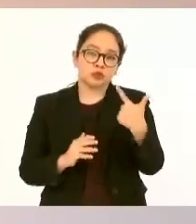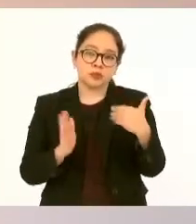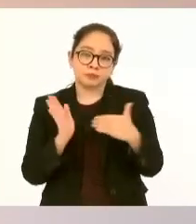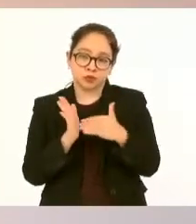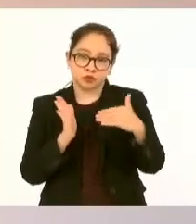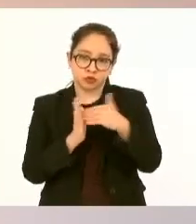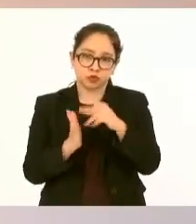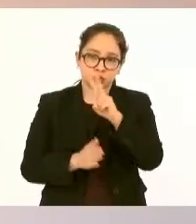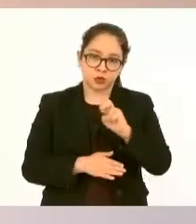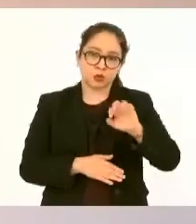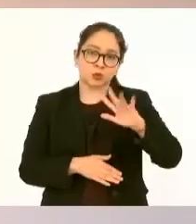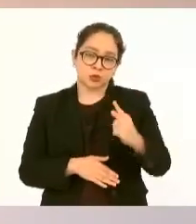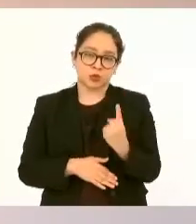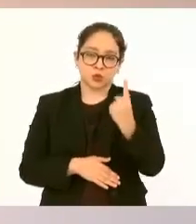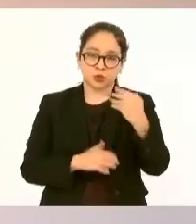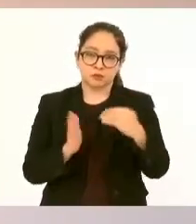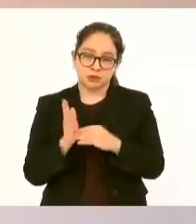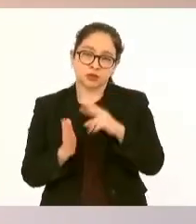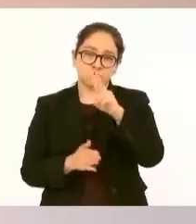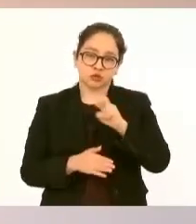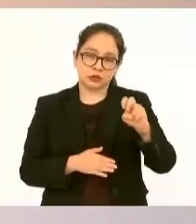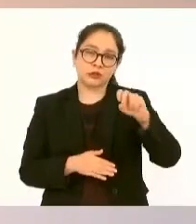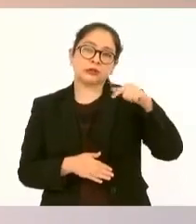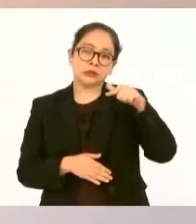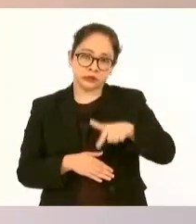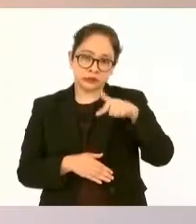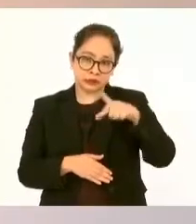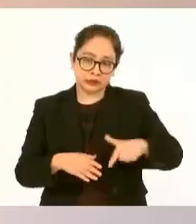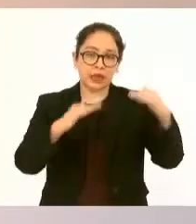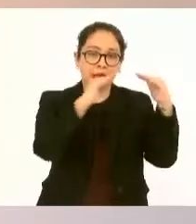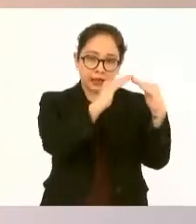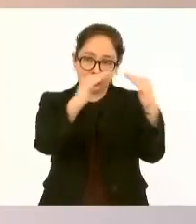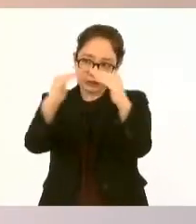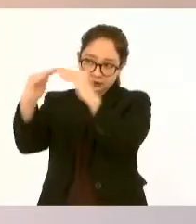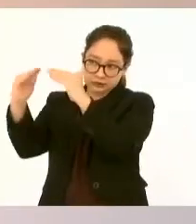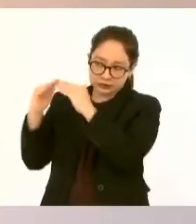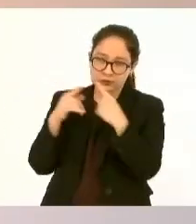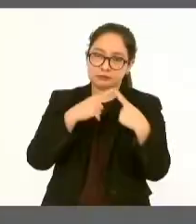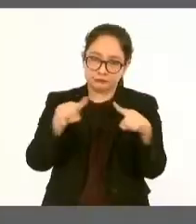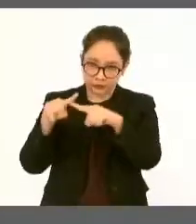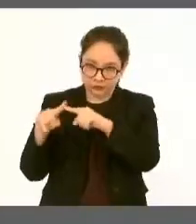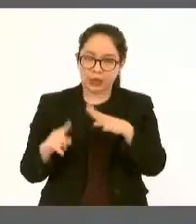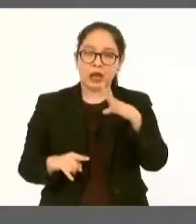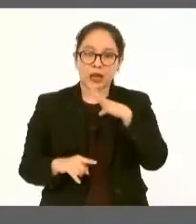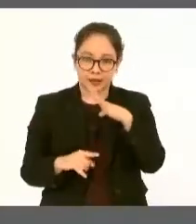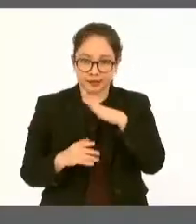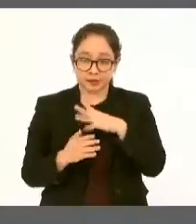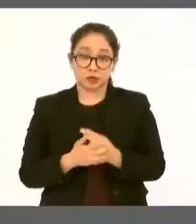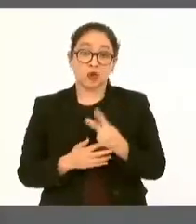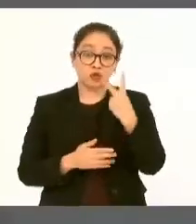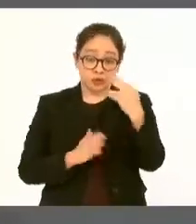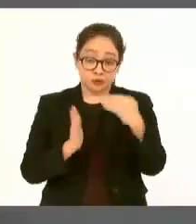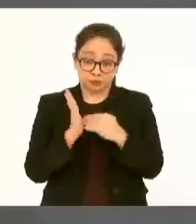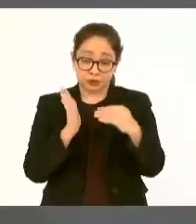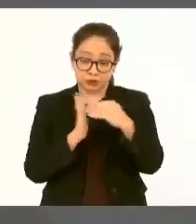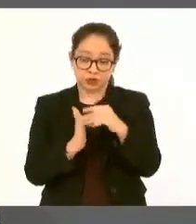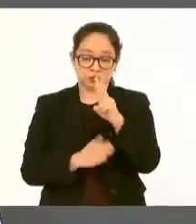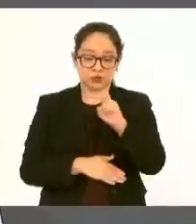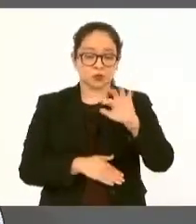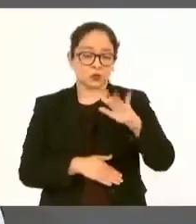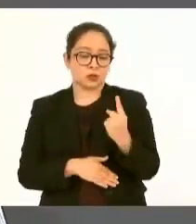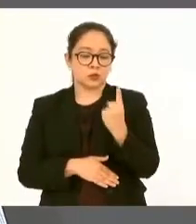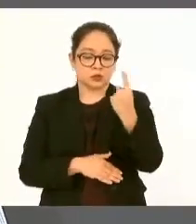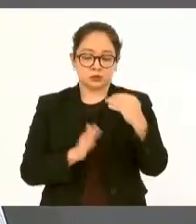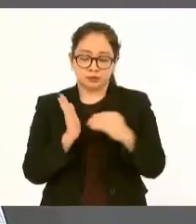mil doscientas cincuenta y un